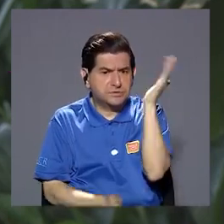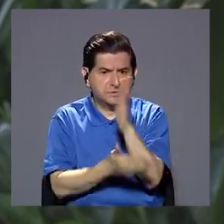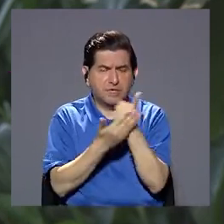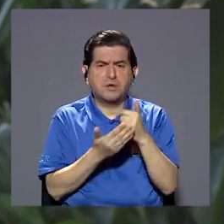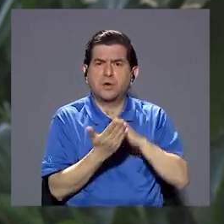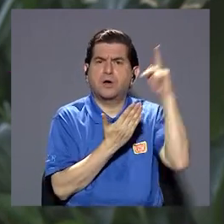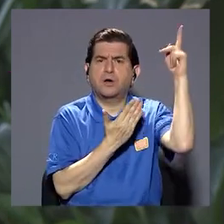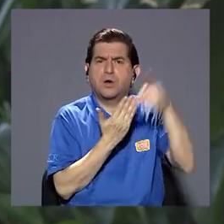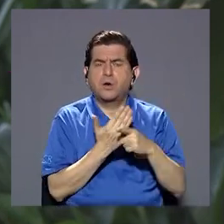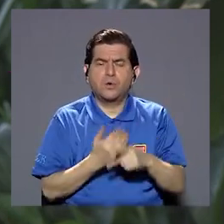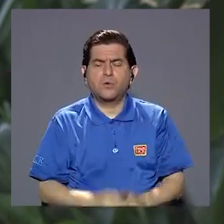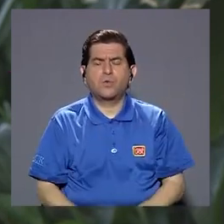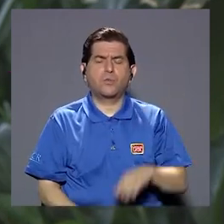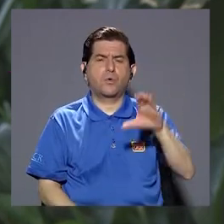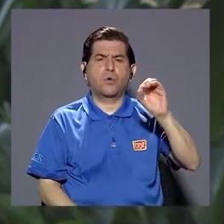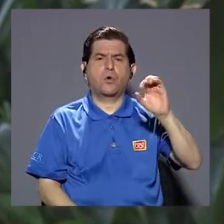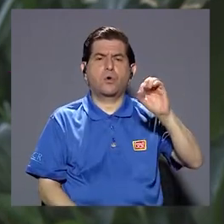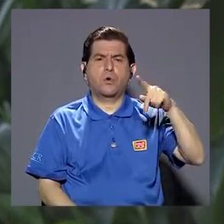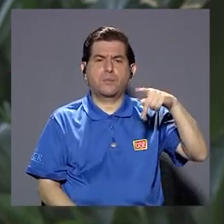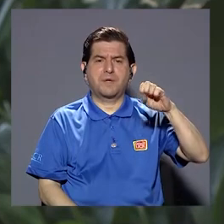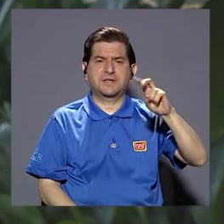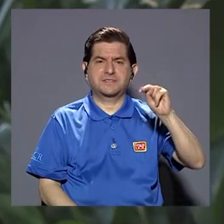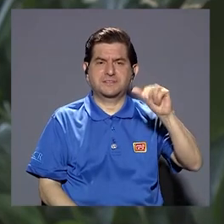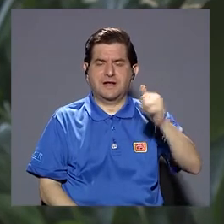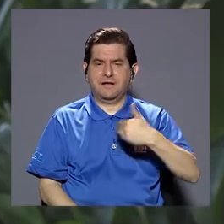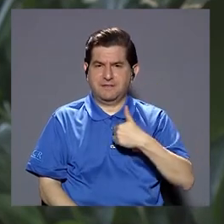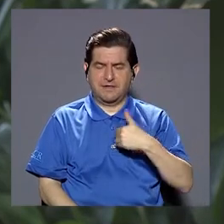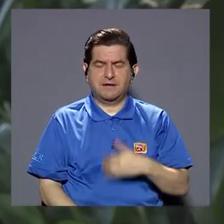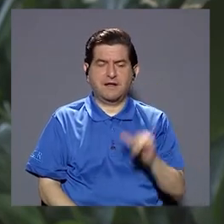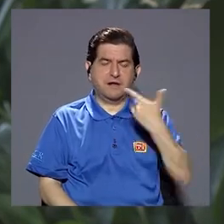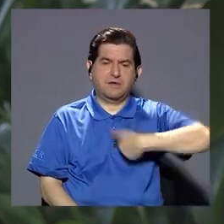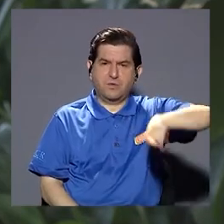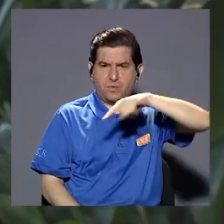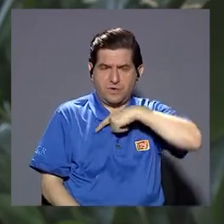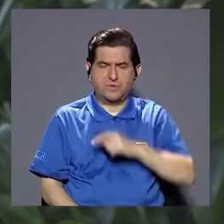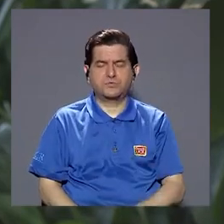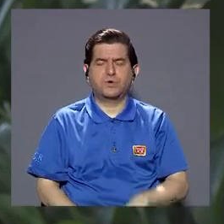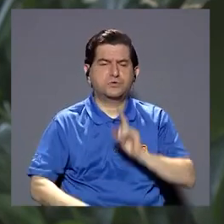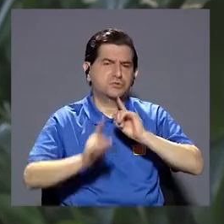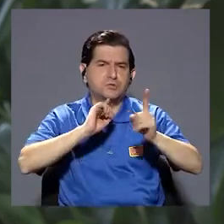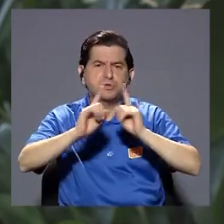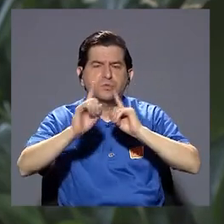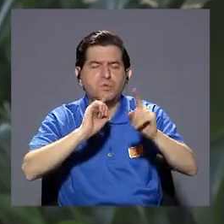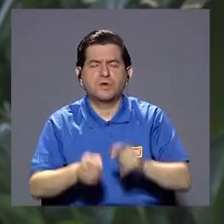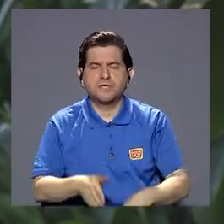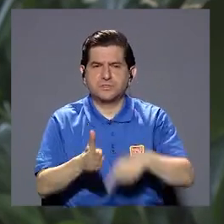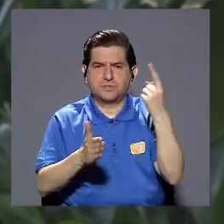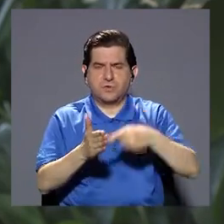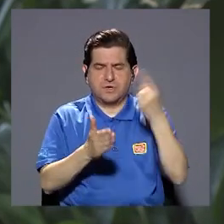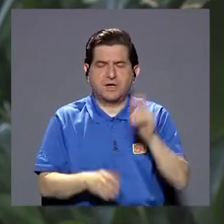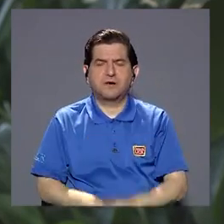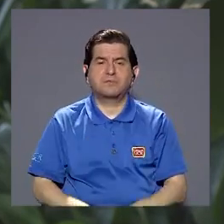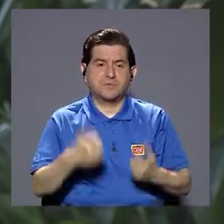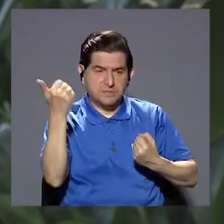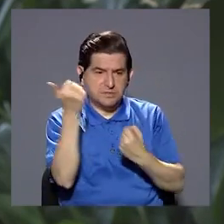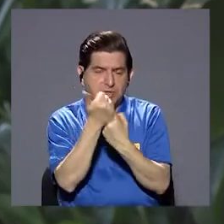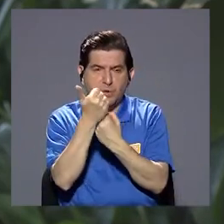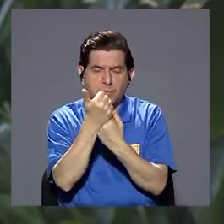en las comunidades no conocen algunos de los programas que Copesana tiene entonces nosotros nos hemos también dedicado a divulgarlos a veces los